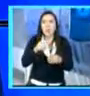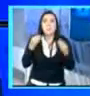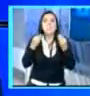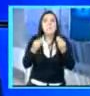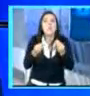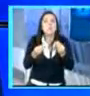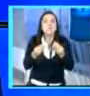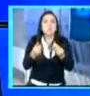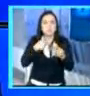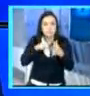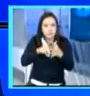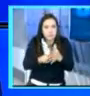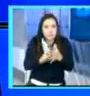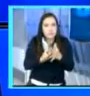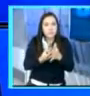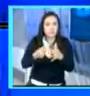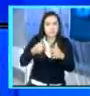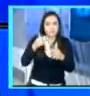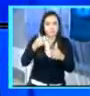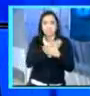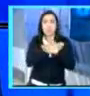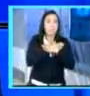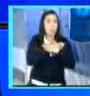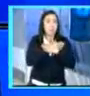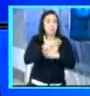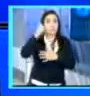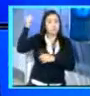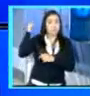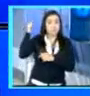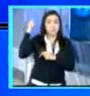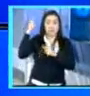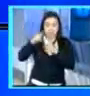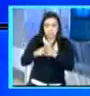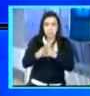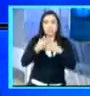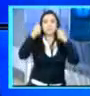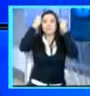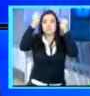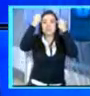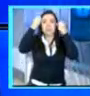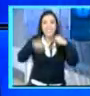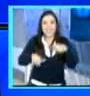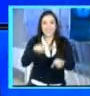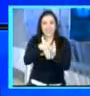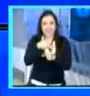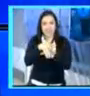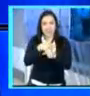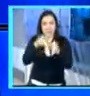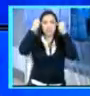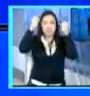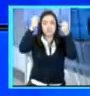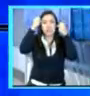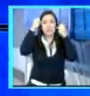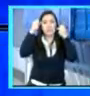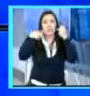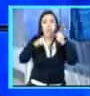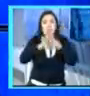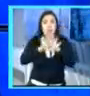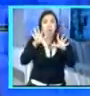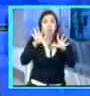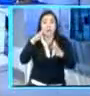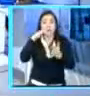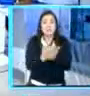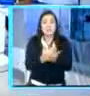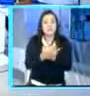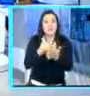acabó, o sea, no inició en mayo solamente en la siguiente semana o las subsiguientes mesas que hayamos vivido, sino que todo lo demás que hace falta por